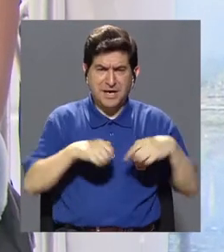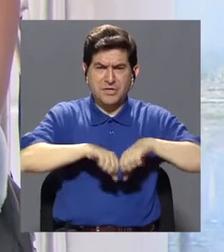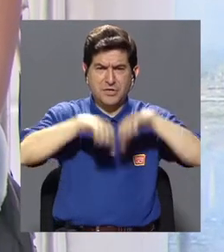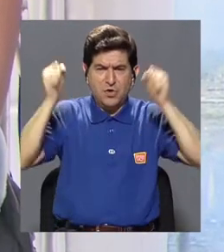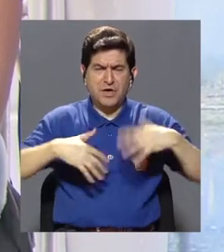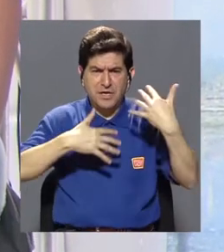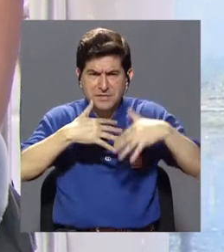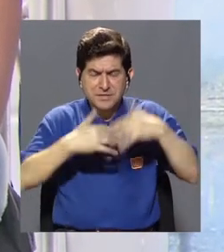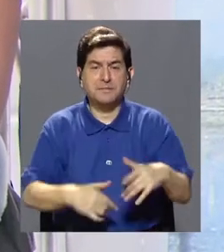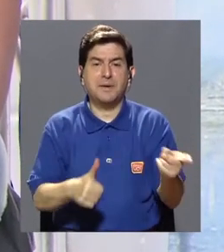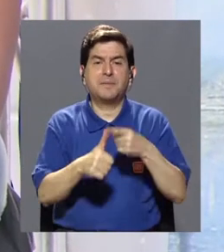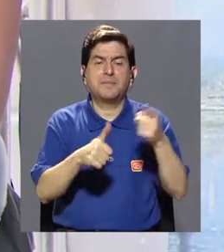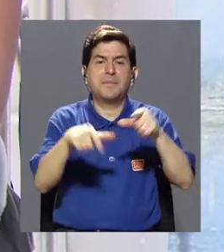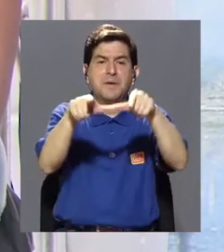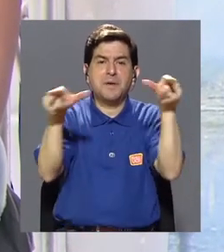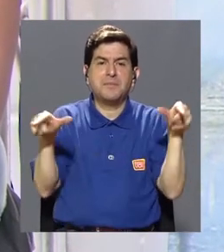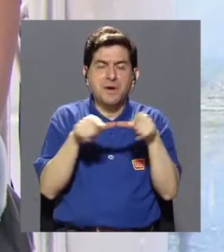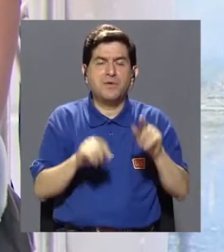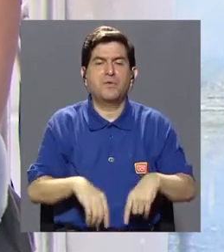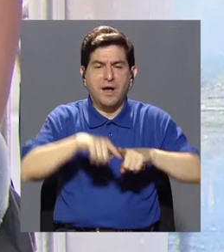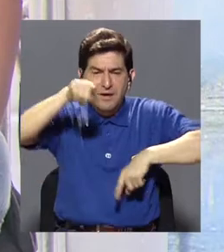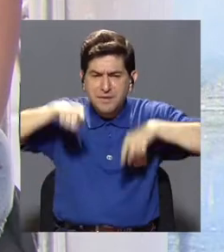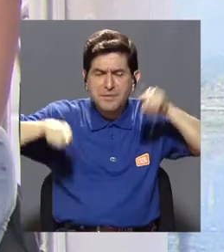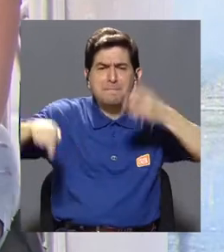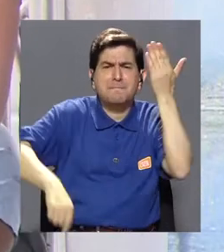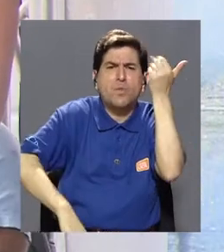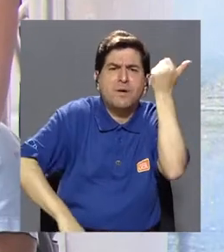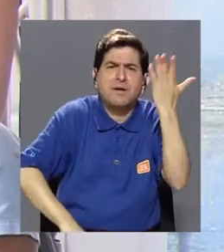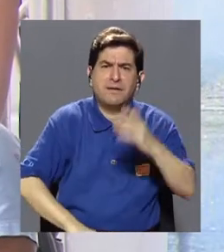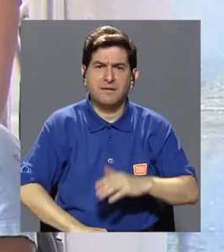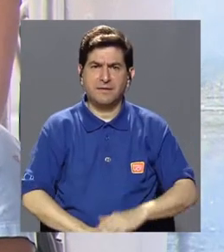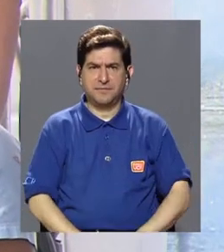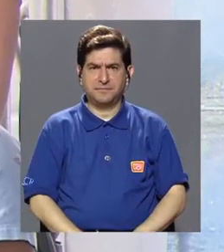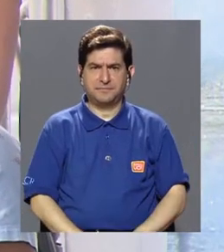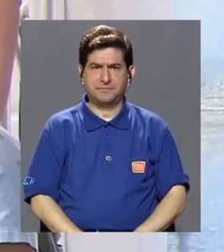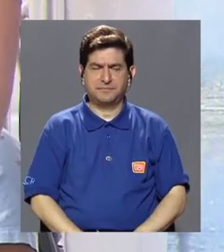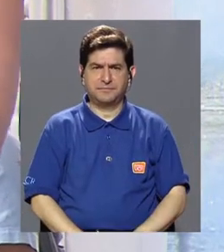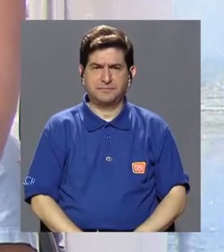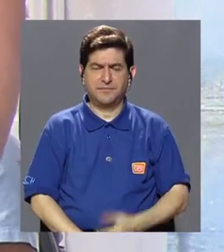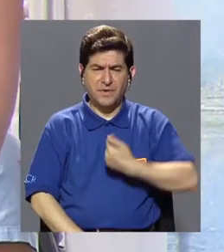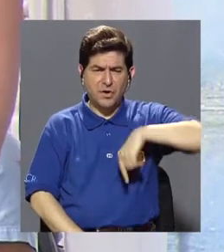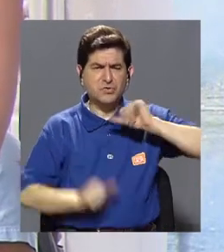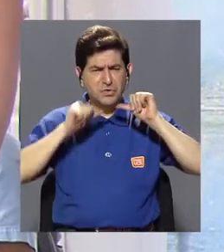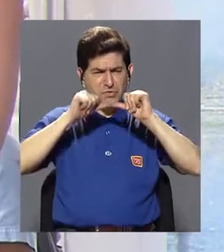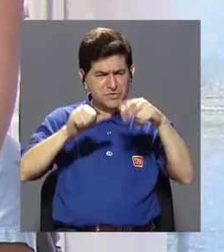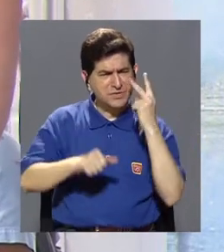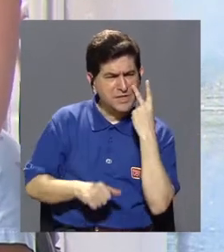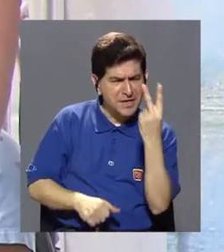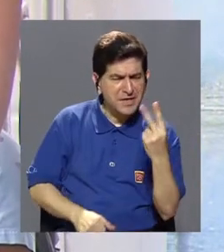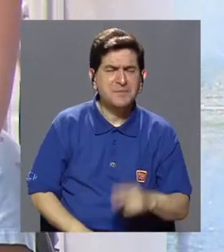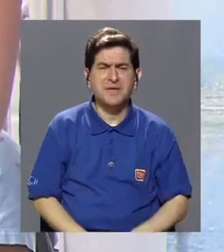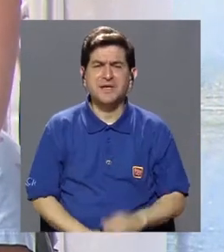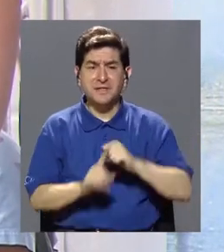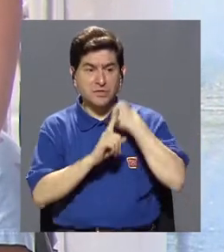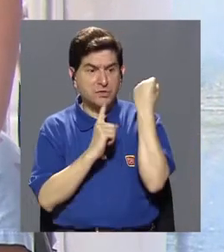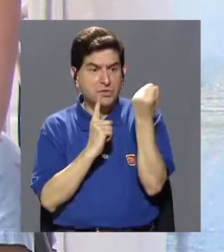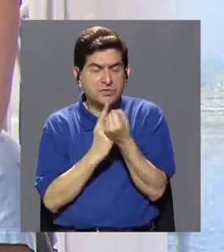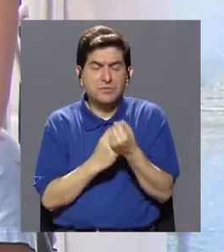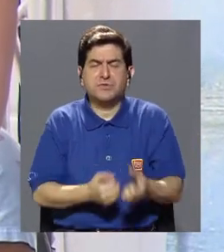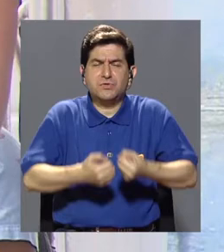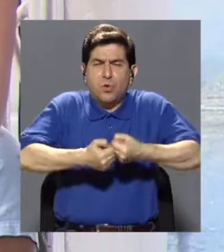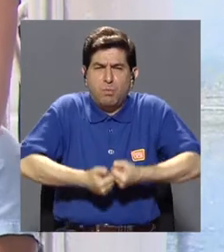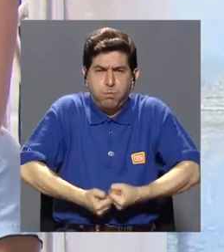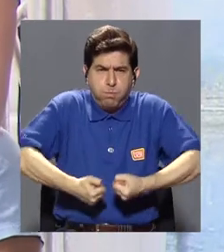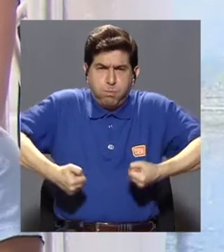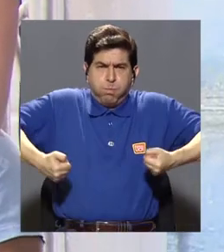problemas cardiovasculares, ocupan el primer lugar de las estadísticas? ¿Por qué nos seguimos viendo al